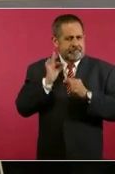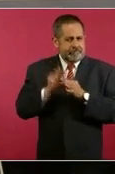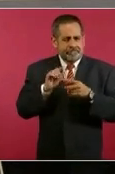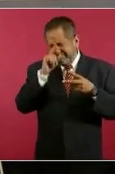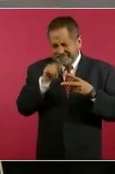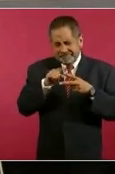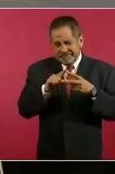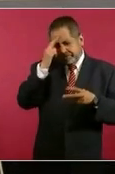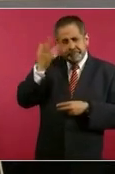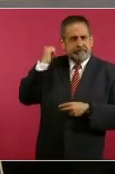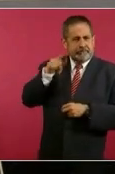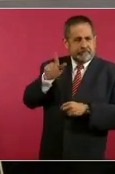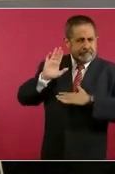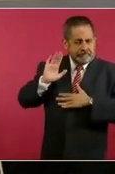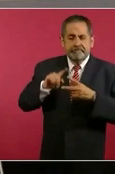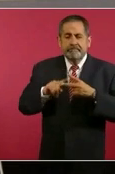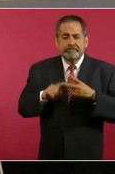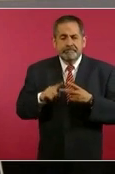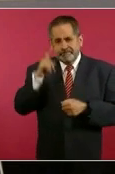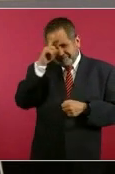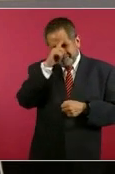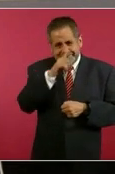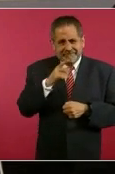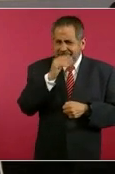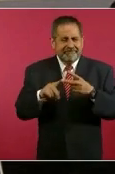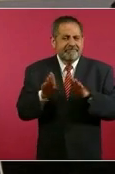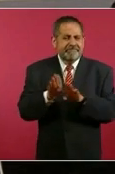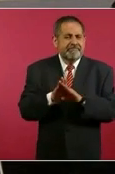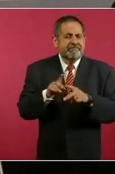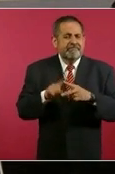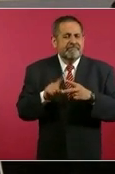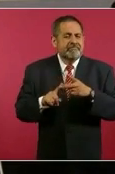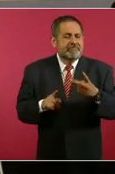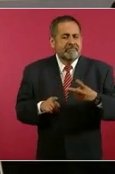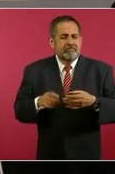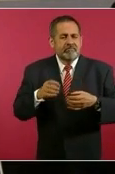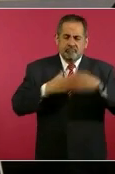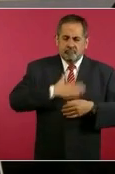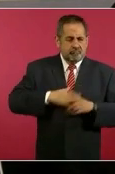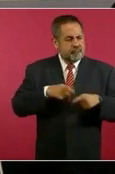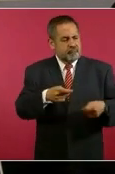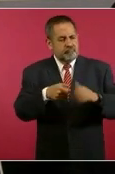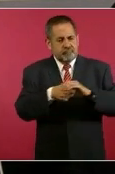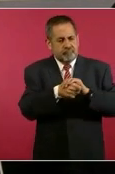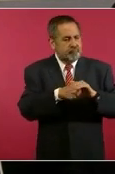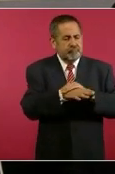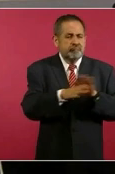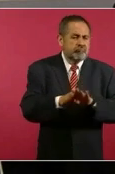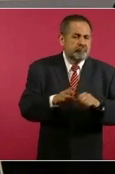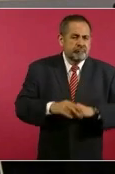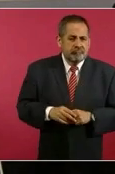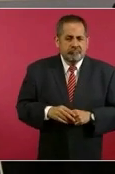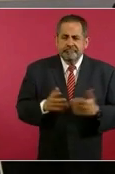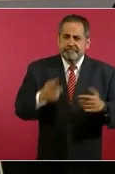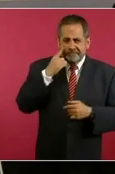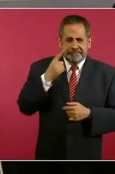compromisos en el Zócalo capitalino. ¿Qué tan difícil ha sido poder cumplir justicia para este caso? Lo vemos también más allá de